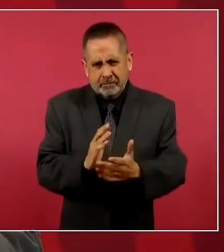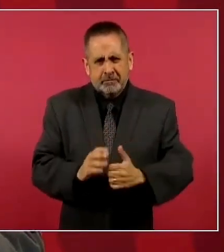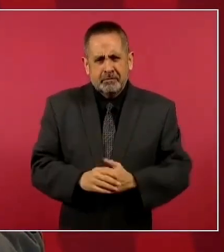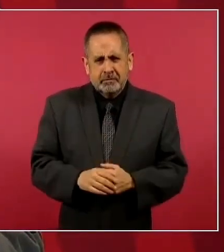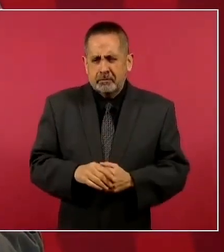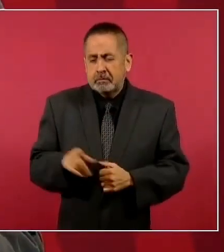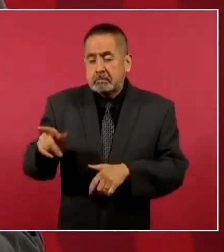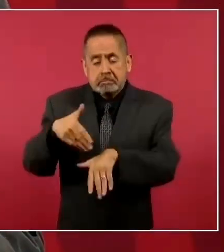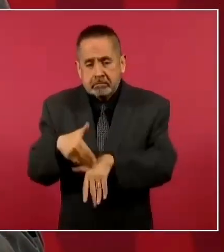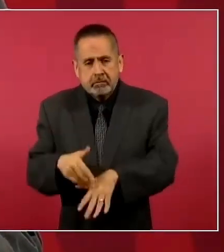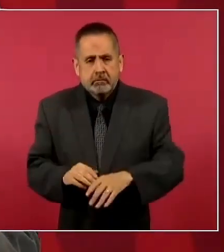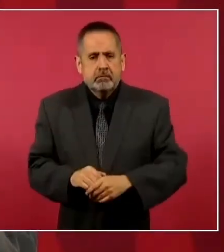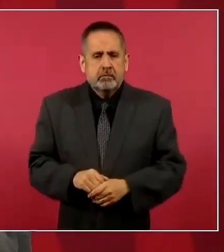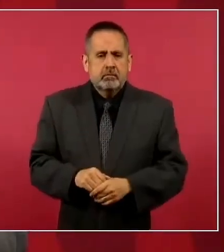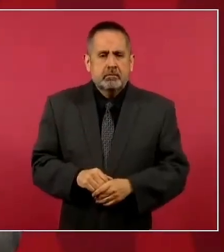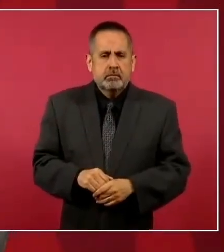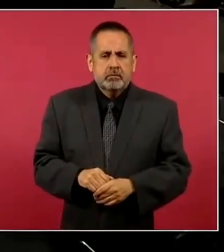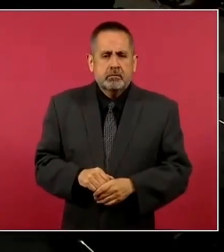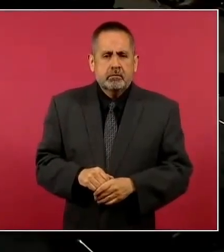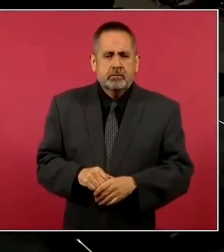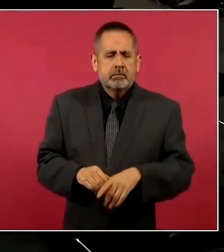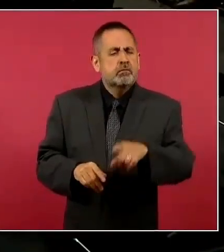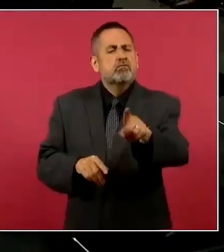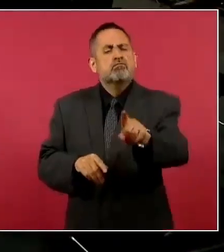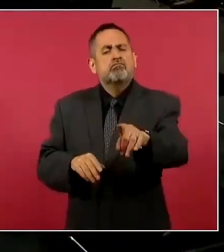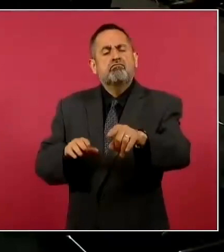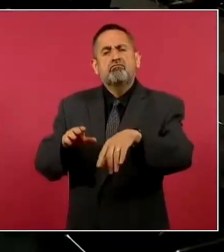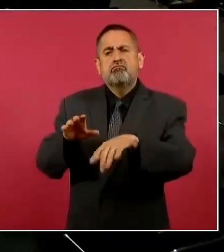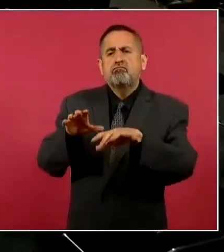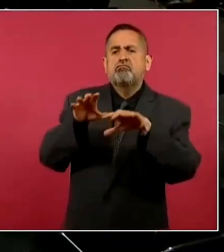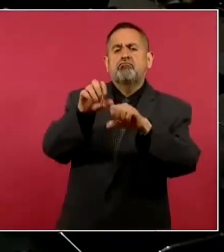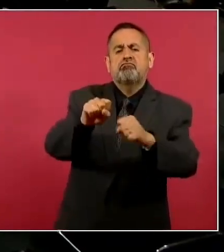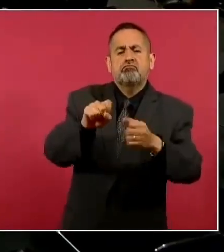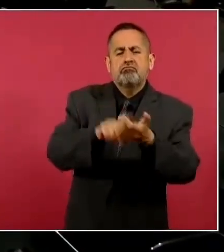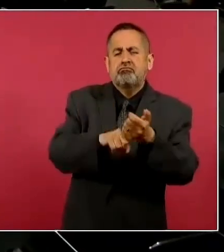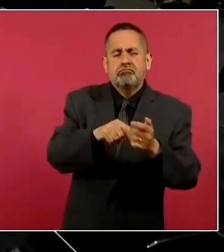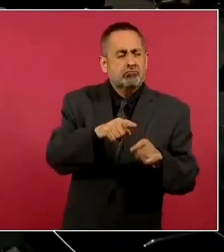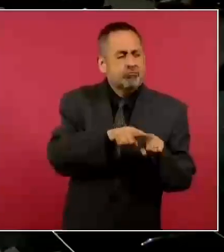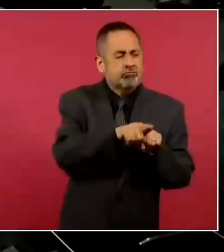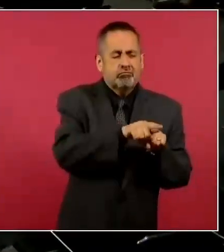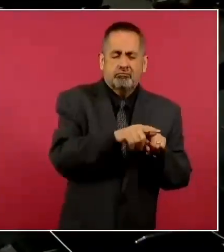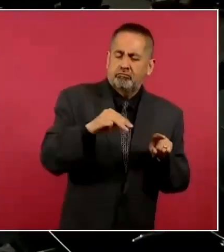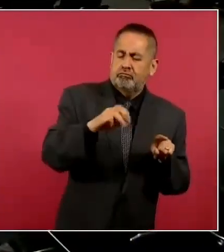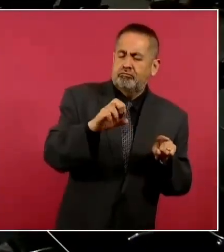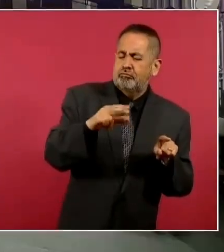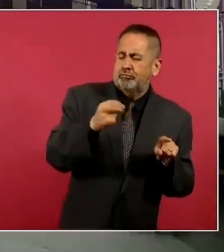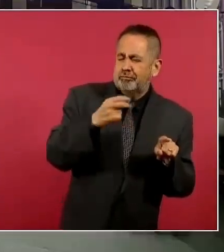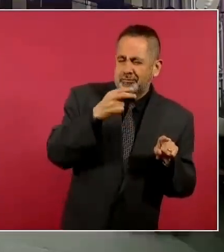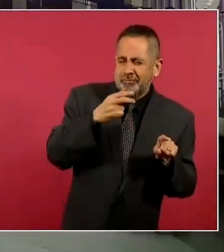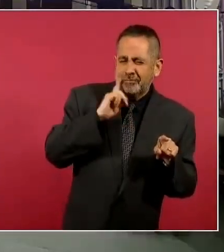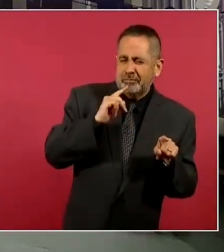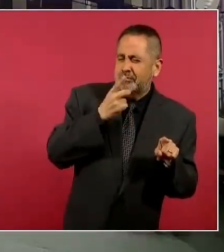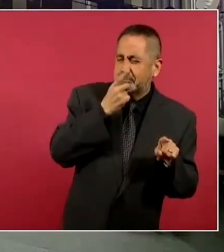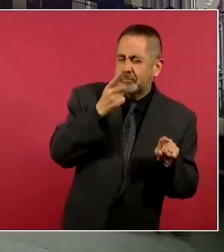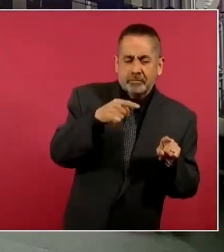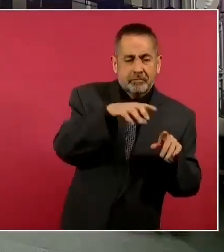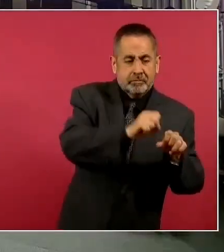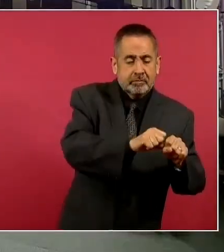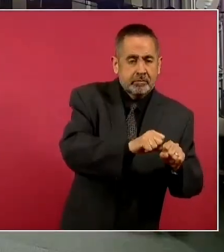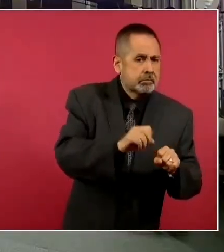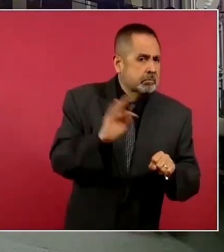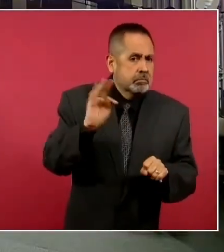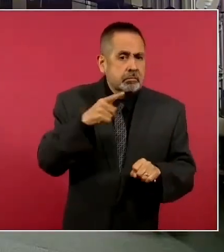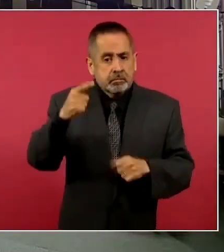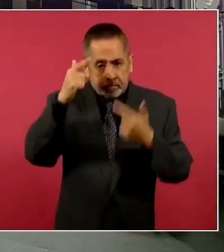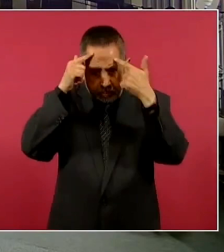no se dejen usar. Con la atención del hermano del Mencho, disculpe, ¿está muy próximo a que la Marina y la